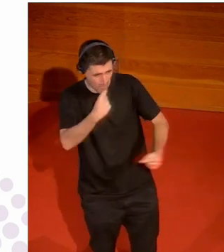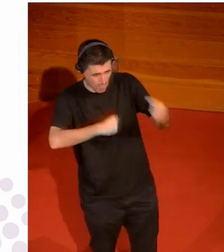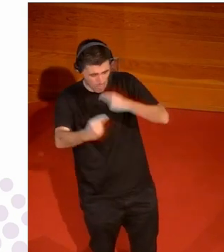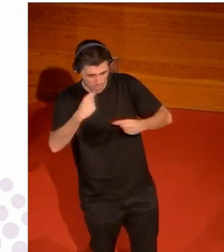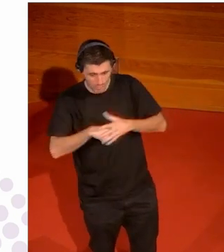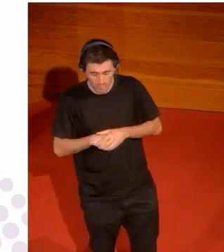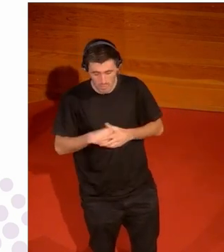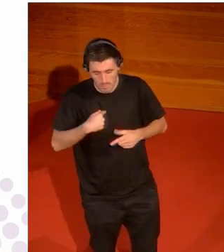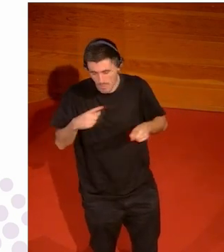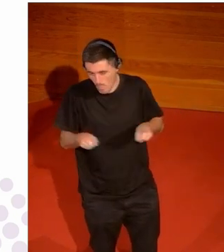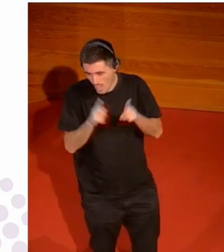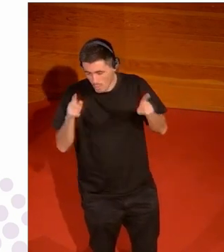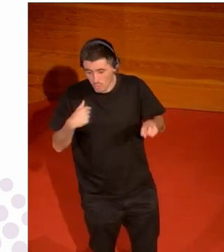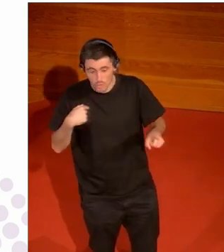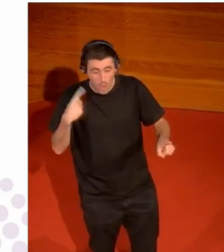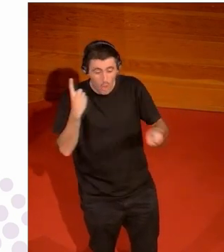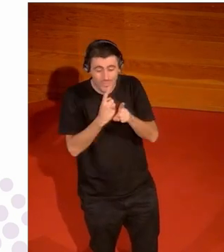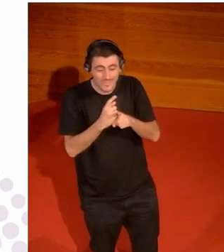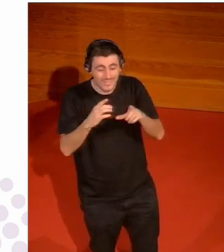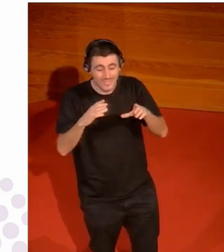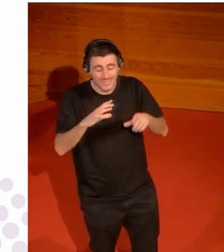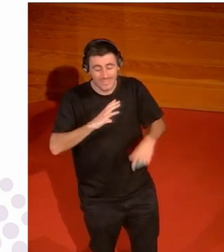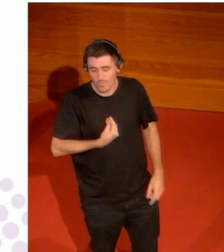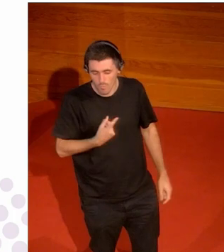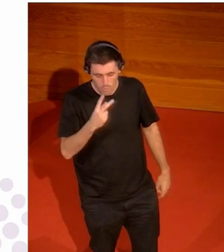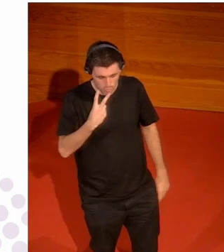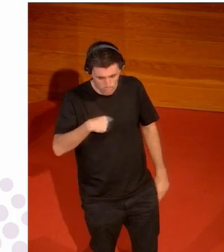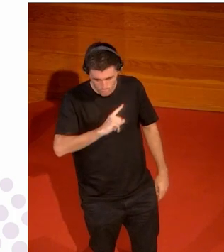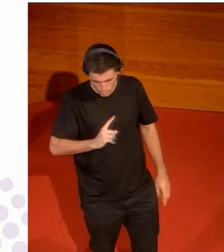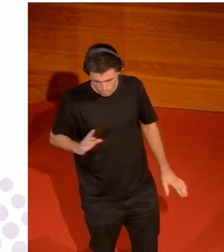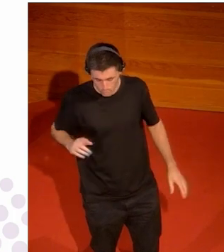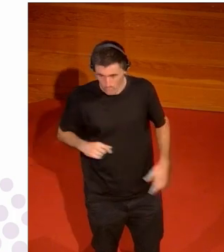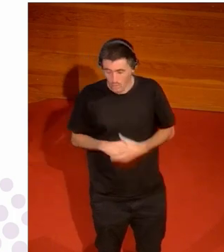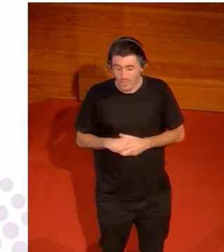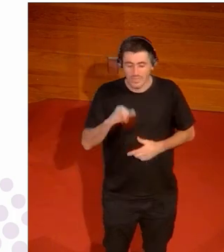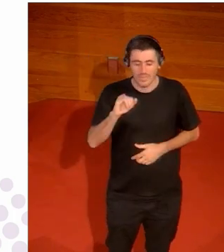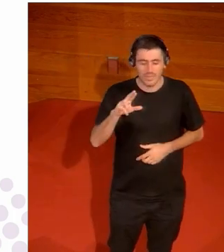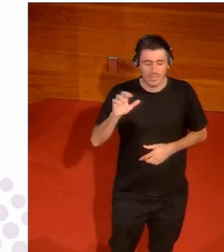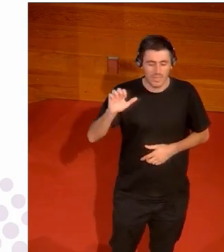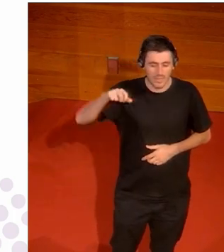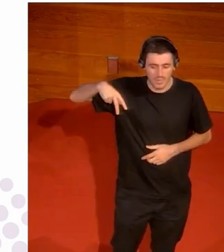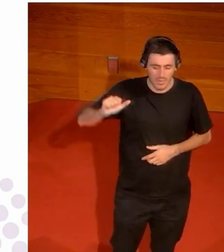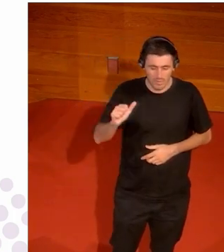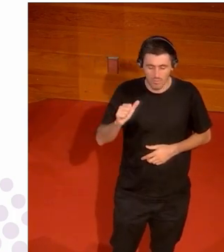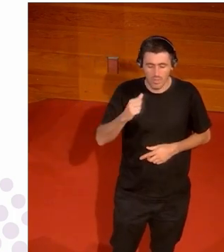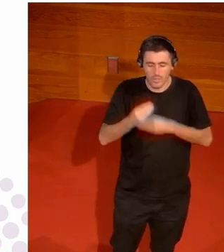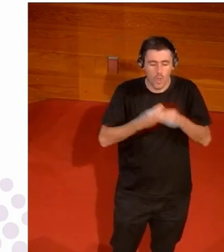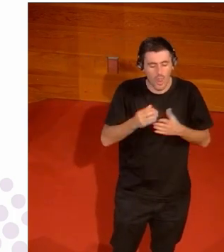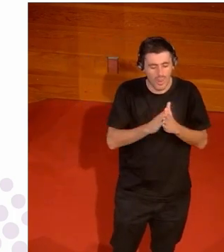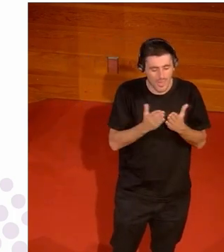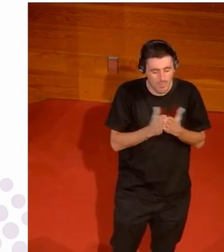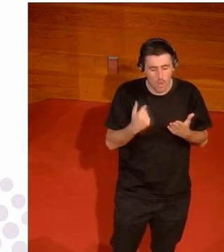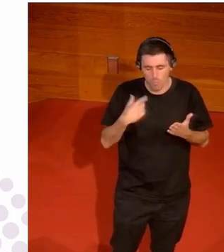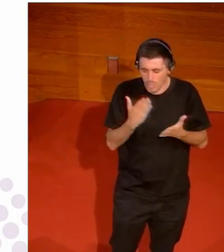es que no lo soy me da igual pero vamos que Irene Aguiar ha hecho ha habido un libro que no me acuerdo como se llama pero ha hecho muchos